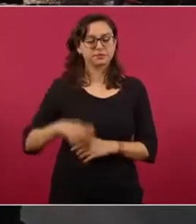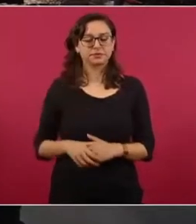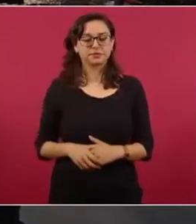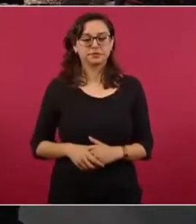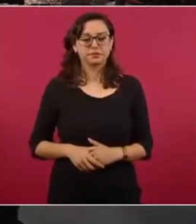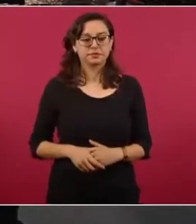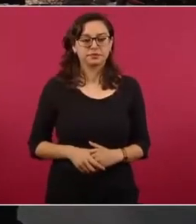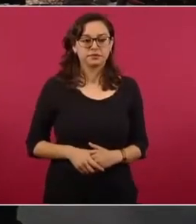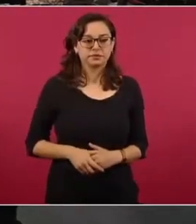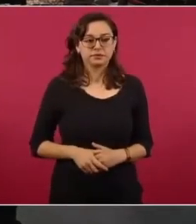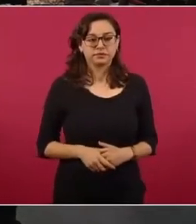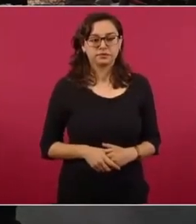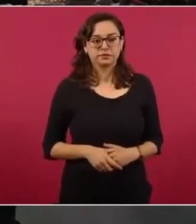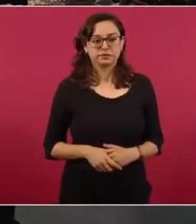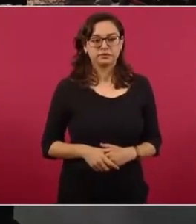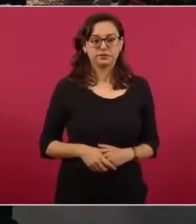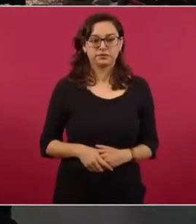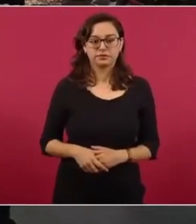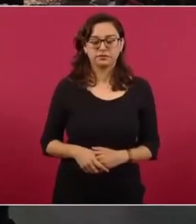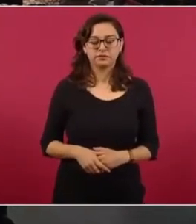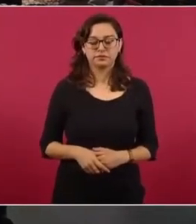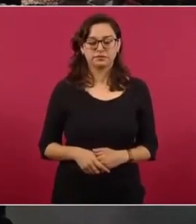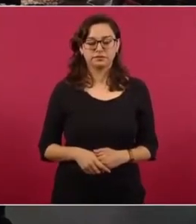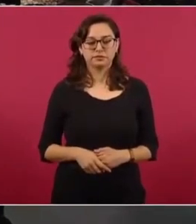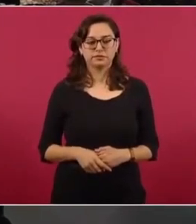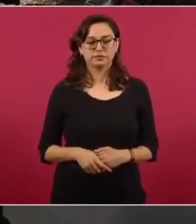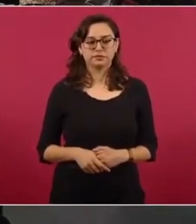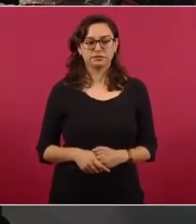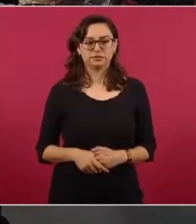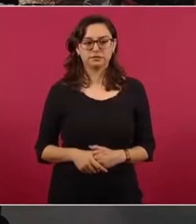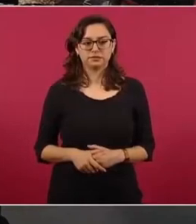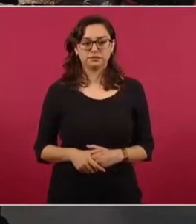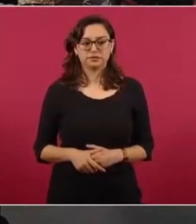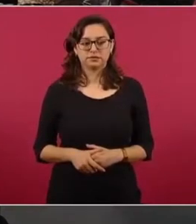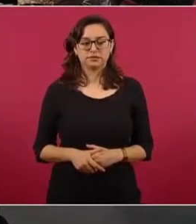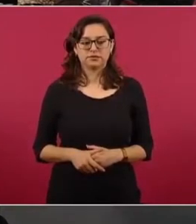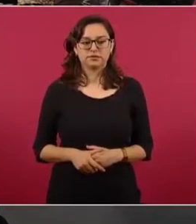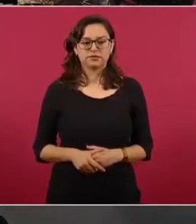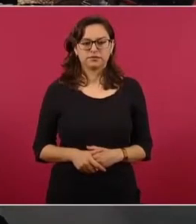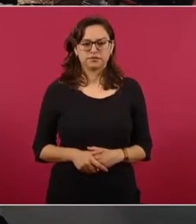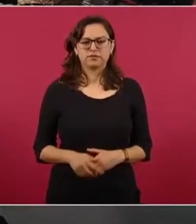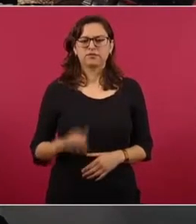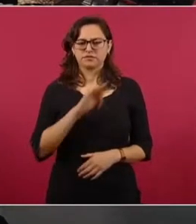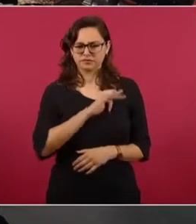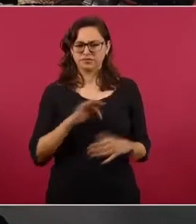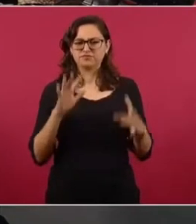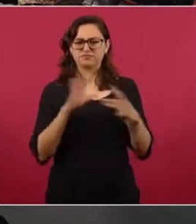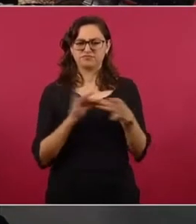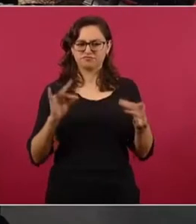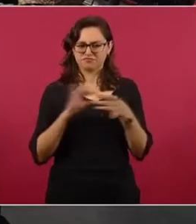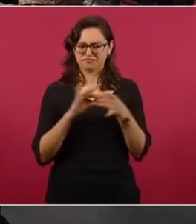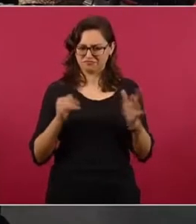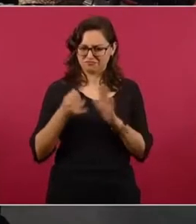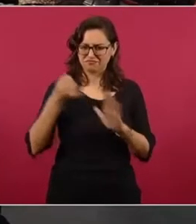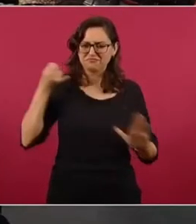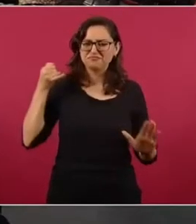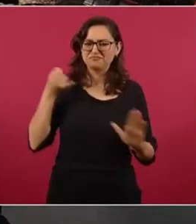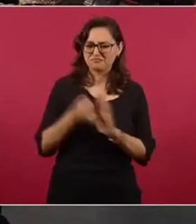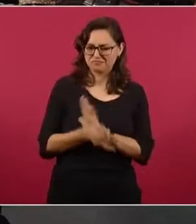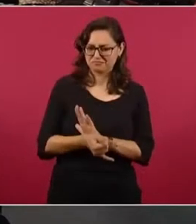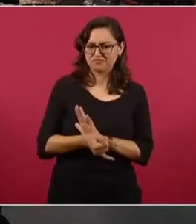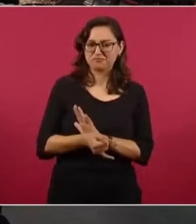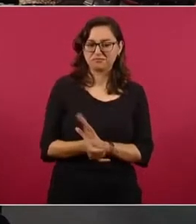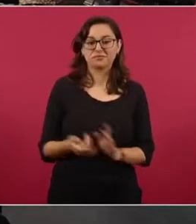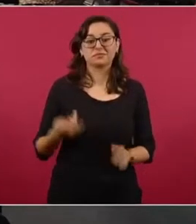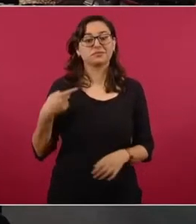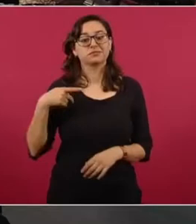amplia, pero ha usado